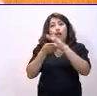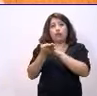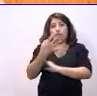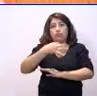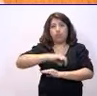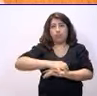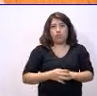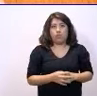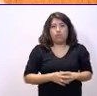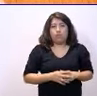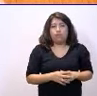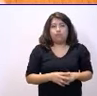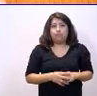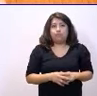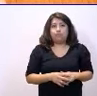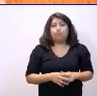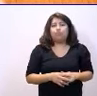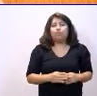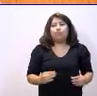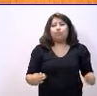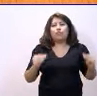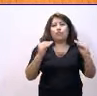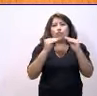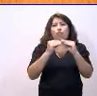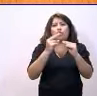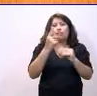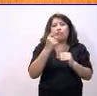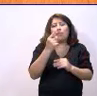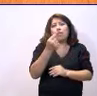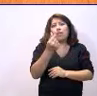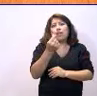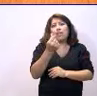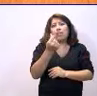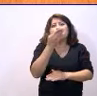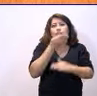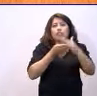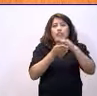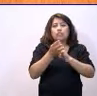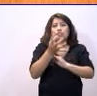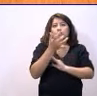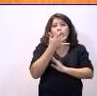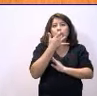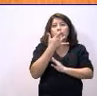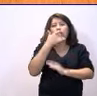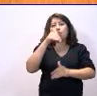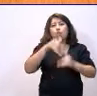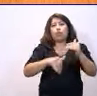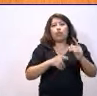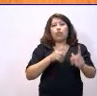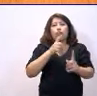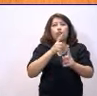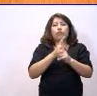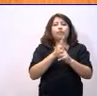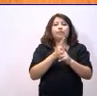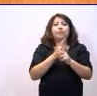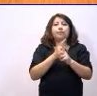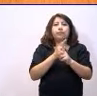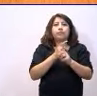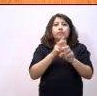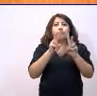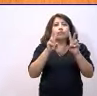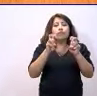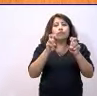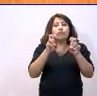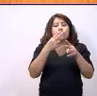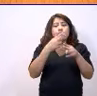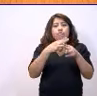es compatible garantizar precios asequibles de la vivienda si votan en contra, como han hecho, de hacer un cambio